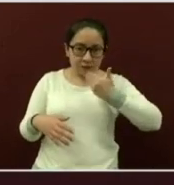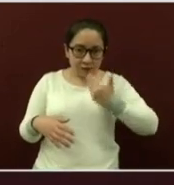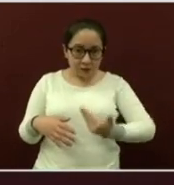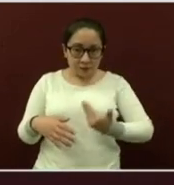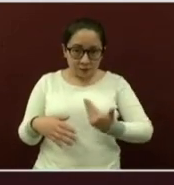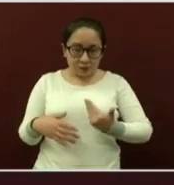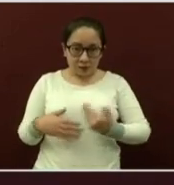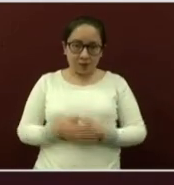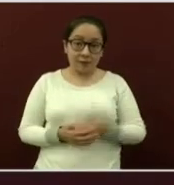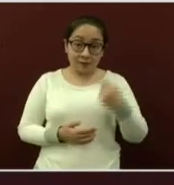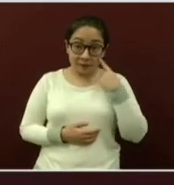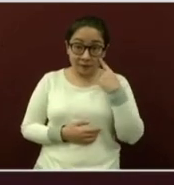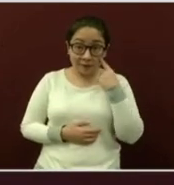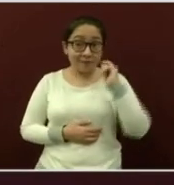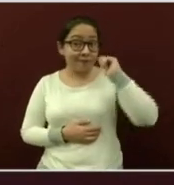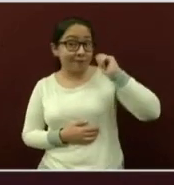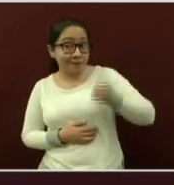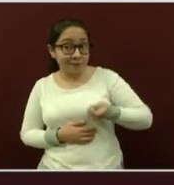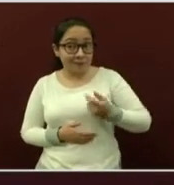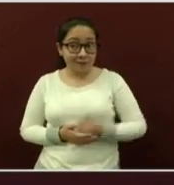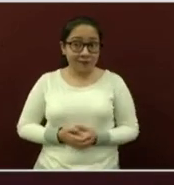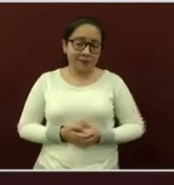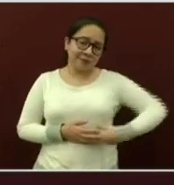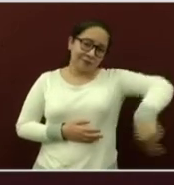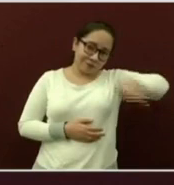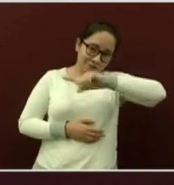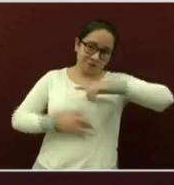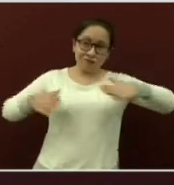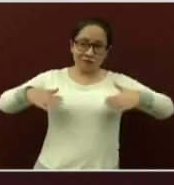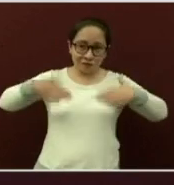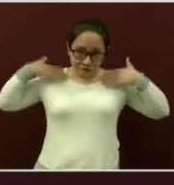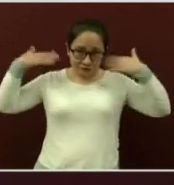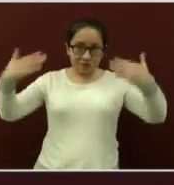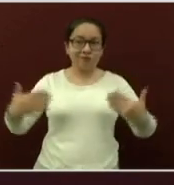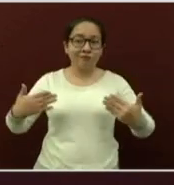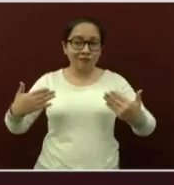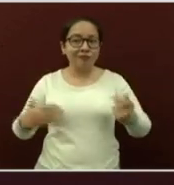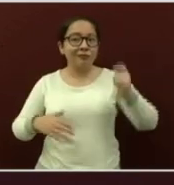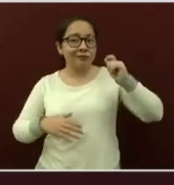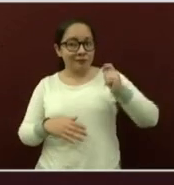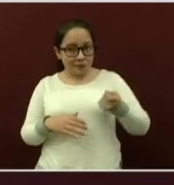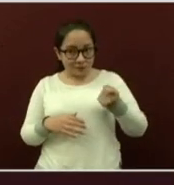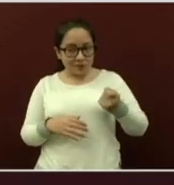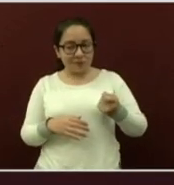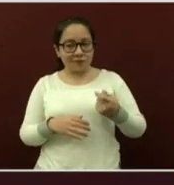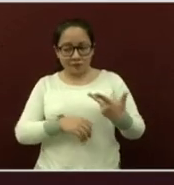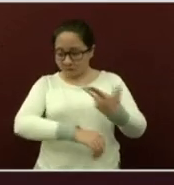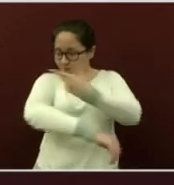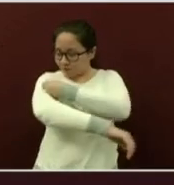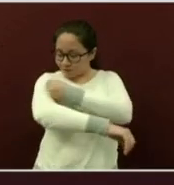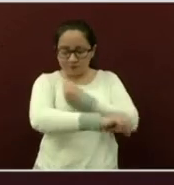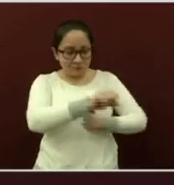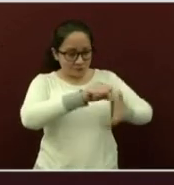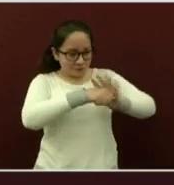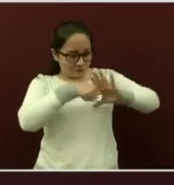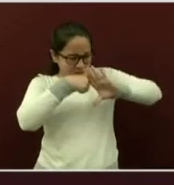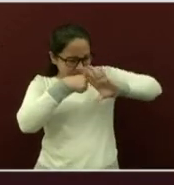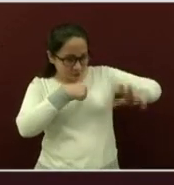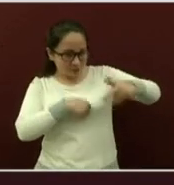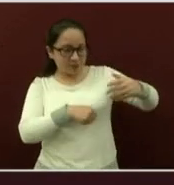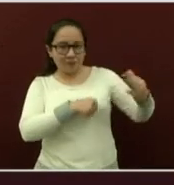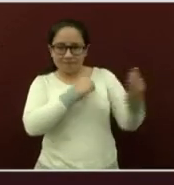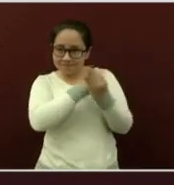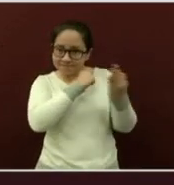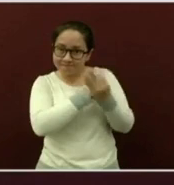reitero, eso significa que tienen confianza en la seguridad que esta vacuna les ha